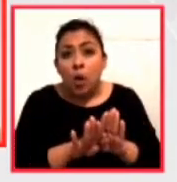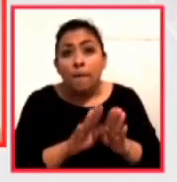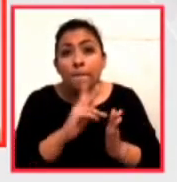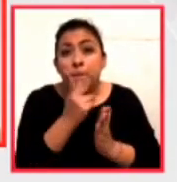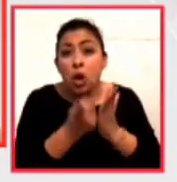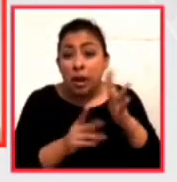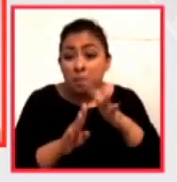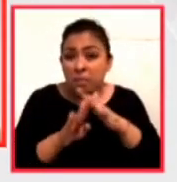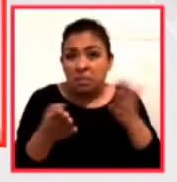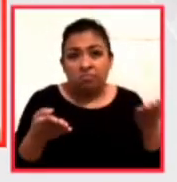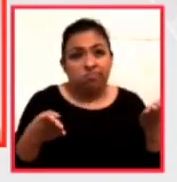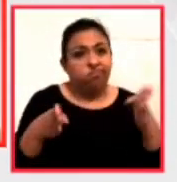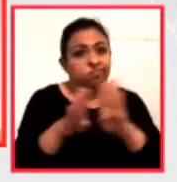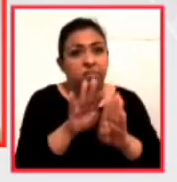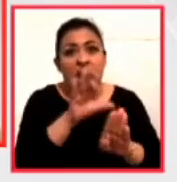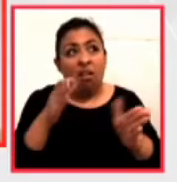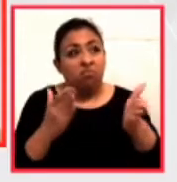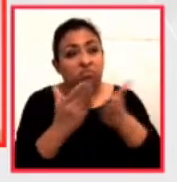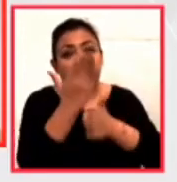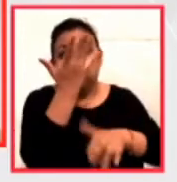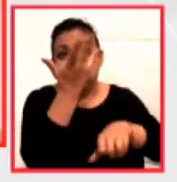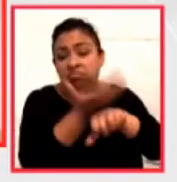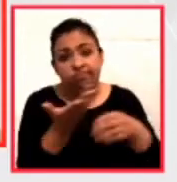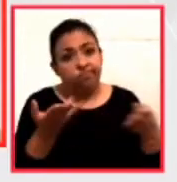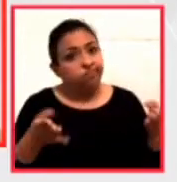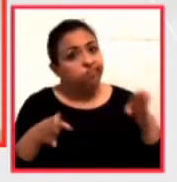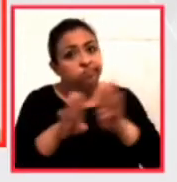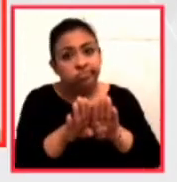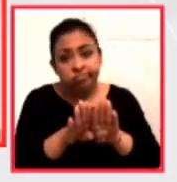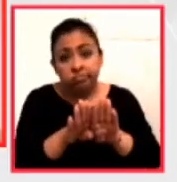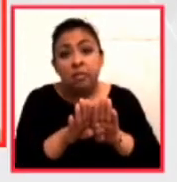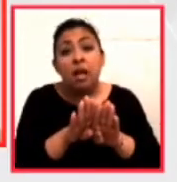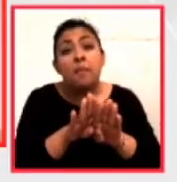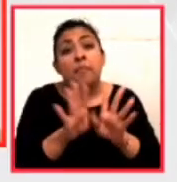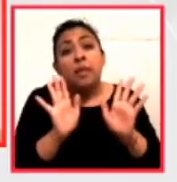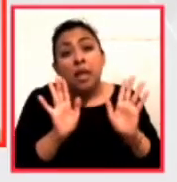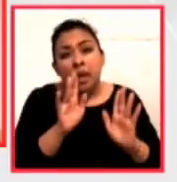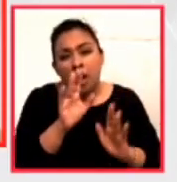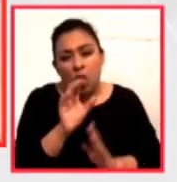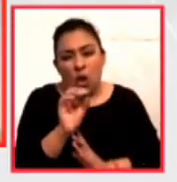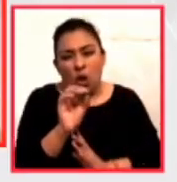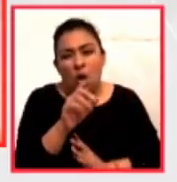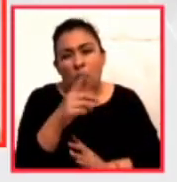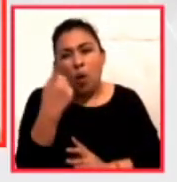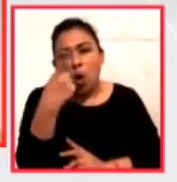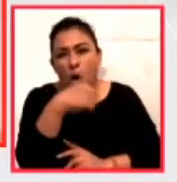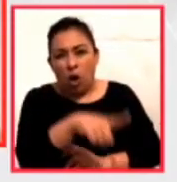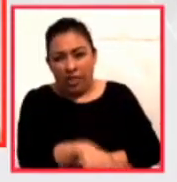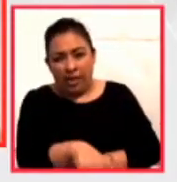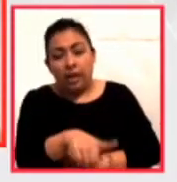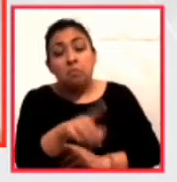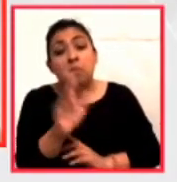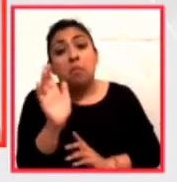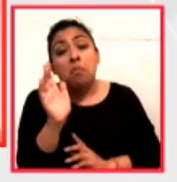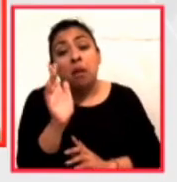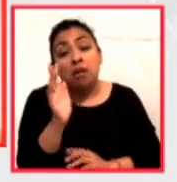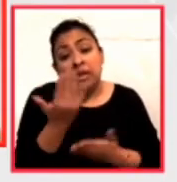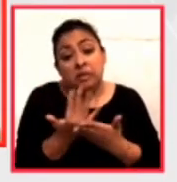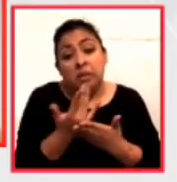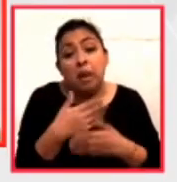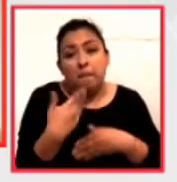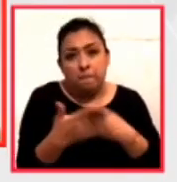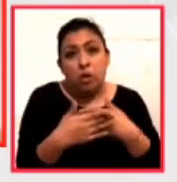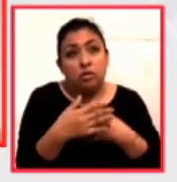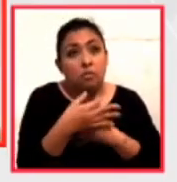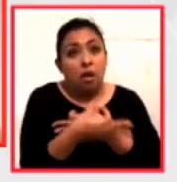migratorios hacia Estados Unidos. A cambio de ello, parece ser que en la orden ejecutiva que se espera que emita en breve,